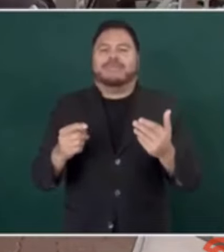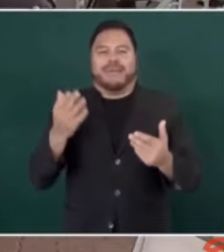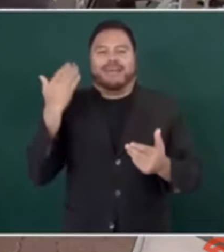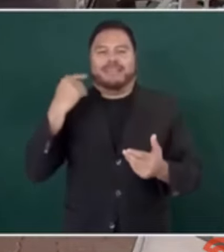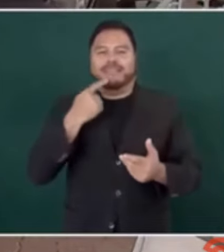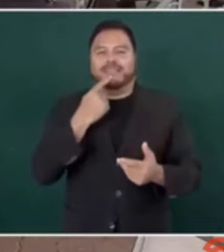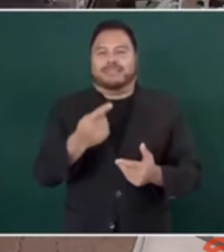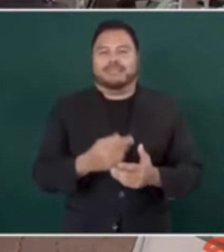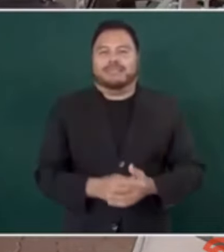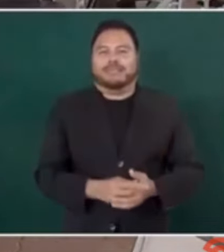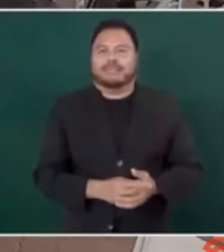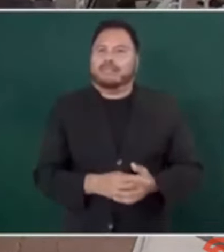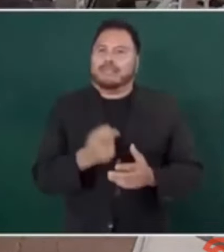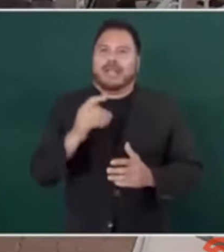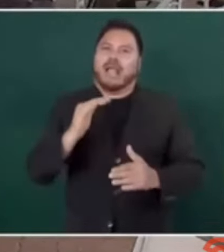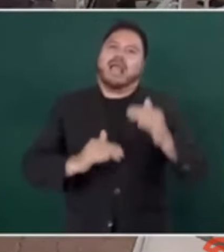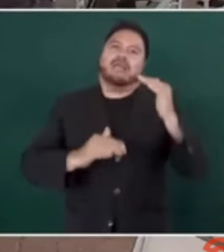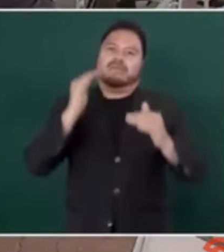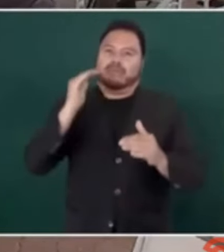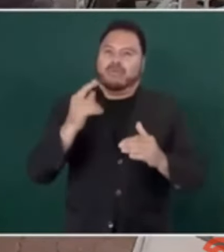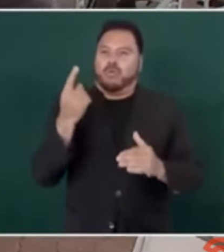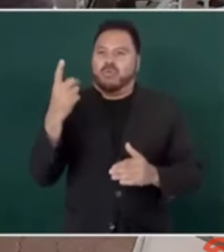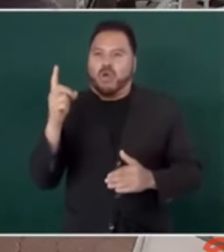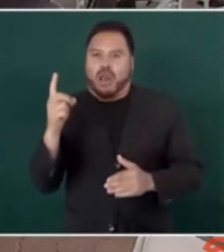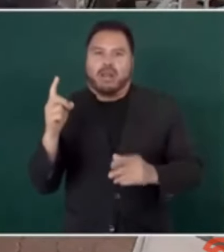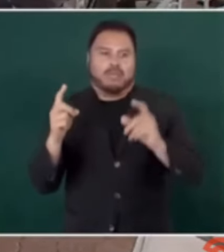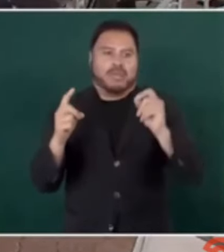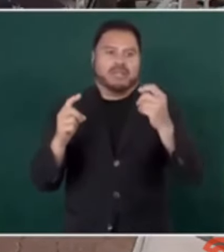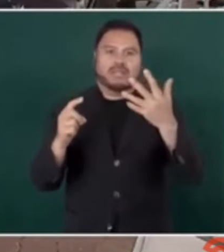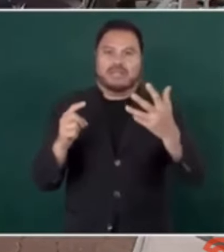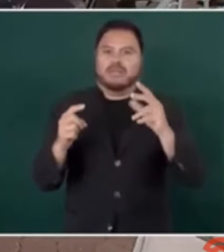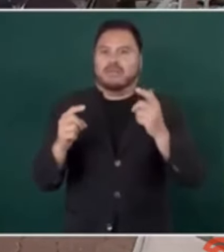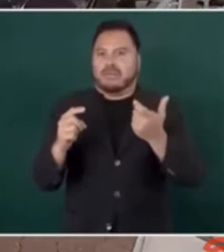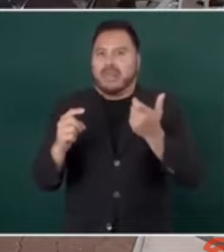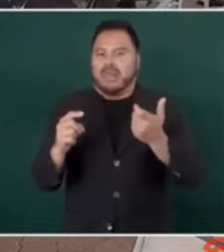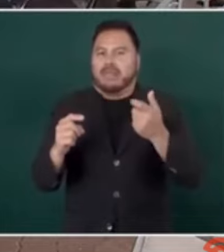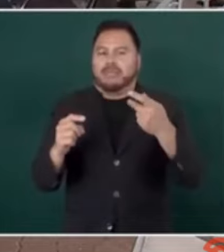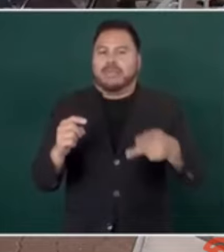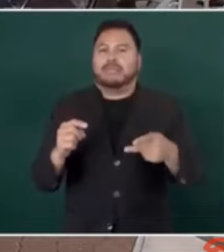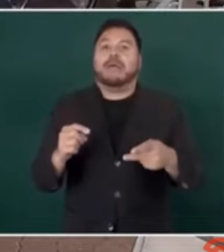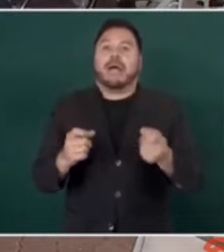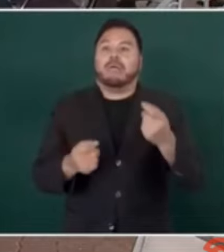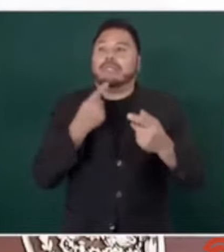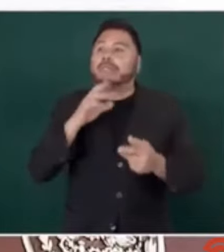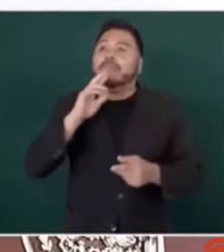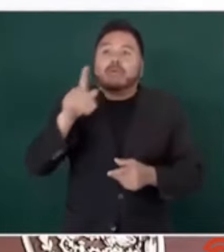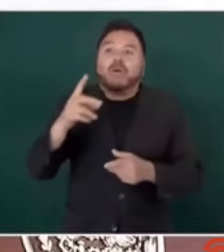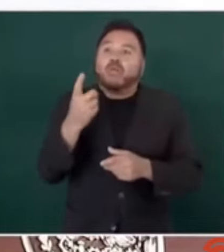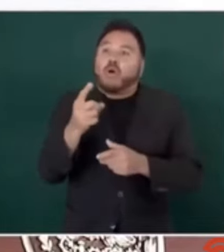temas financieros, Chumel, decía, compren sus dolaritos.